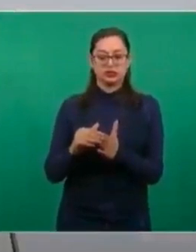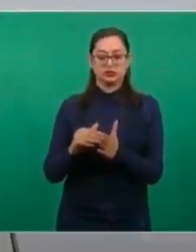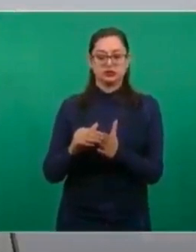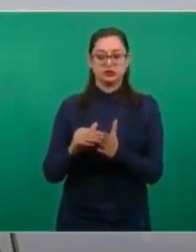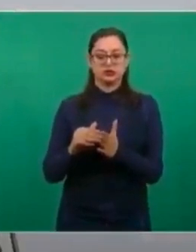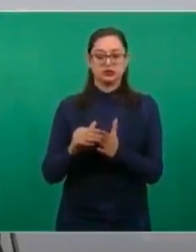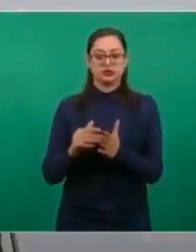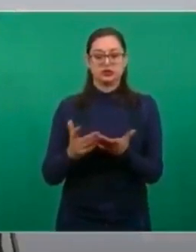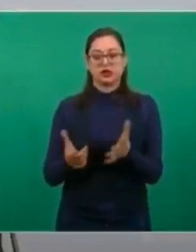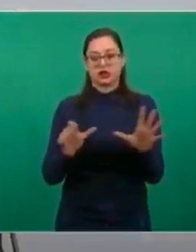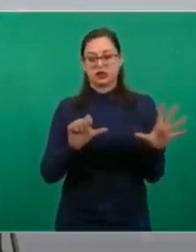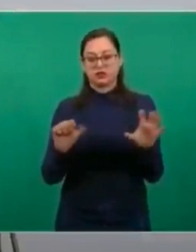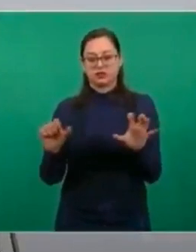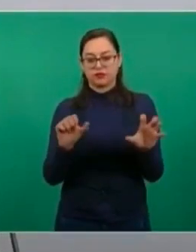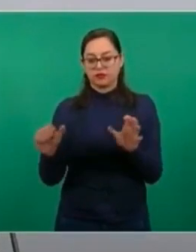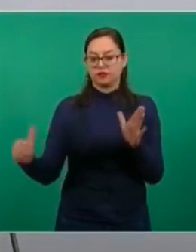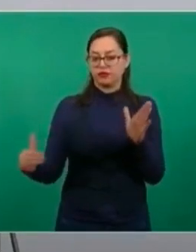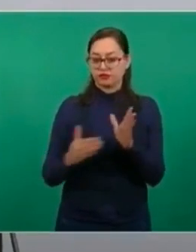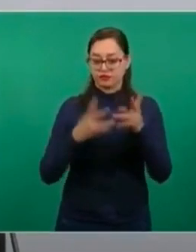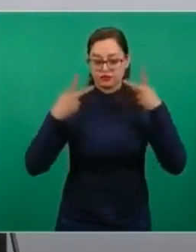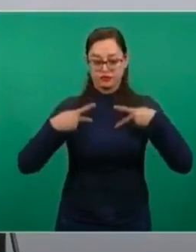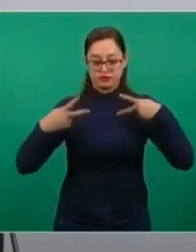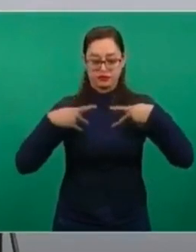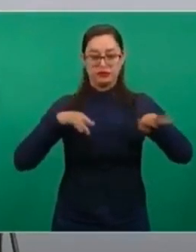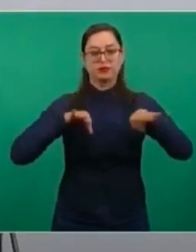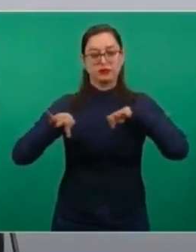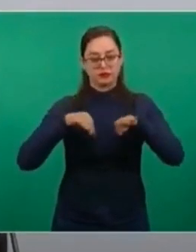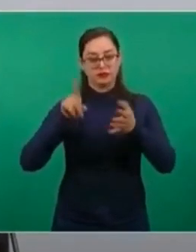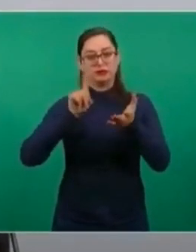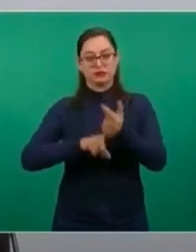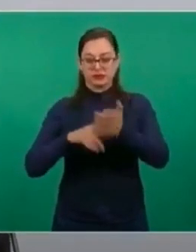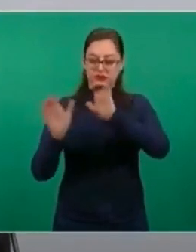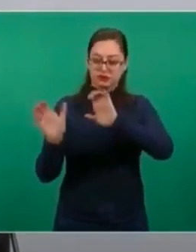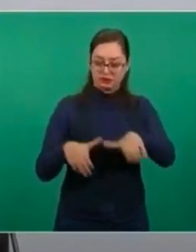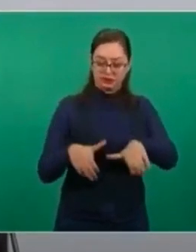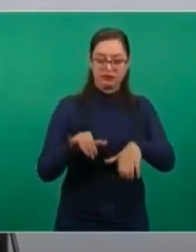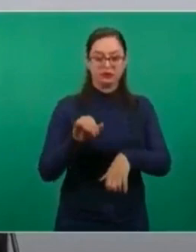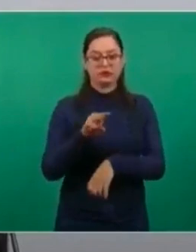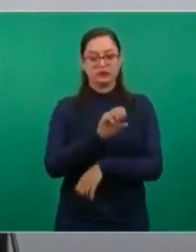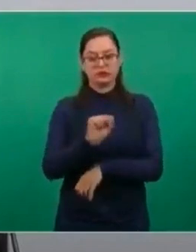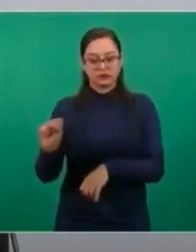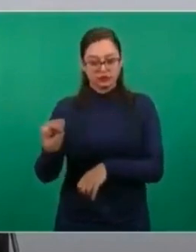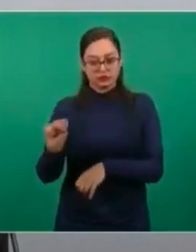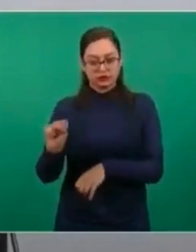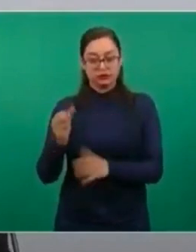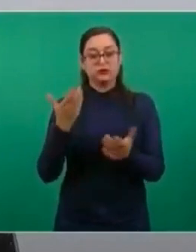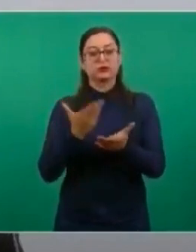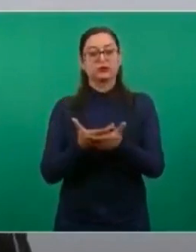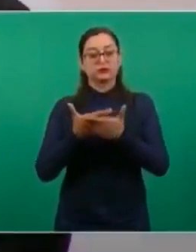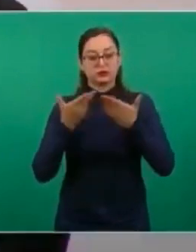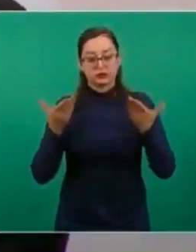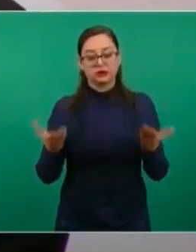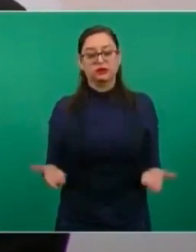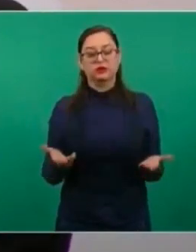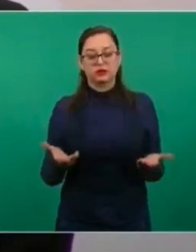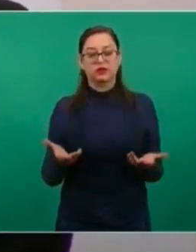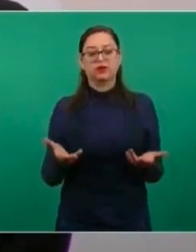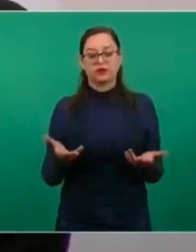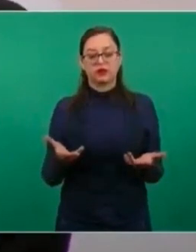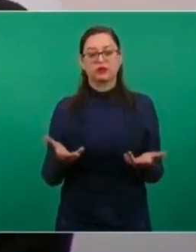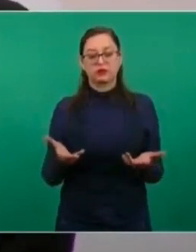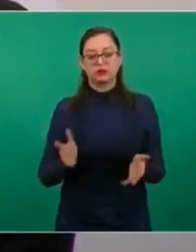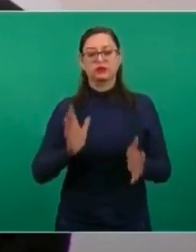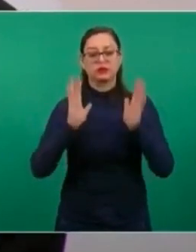600 mil trabajadores inscritos en el Seguro Social y ahora ya estamos